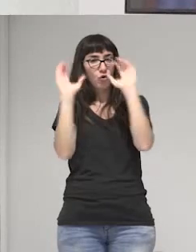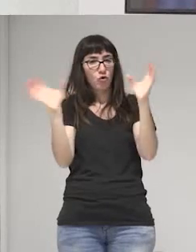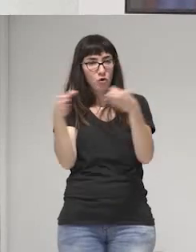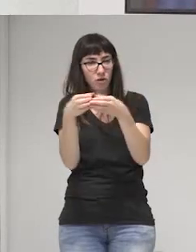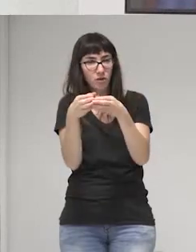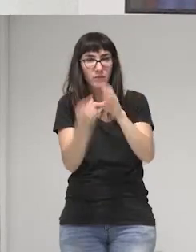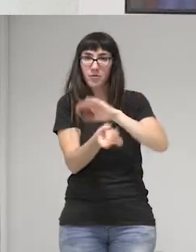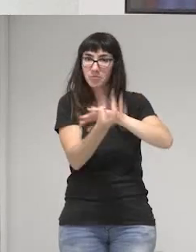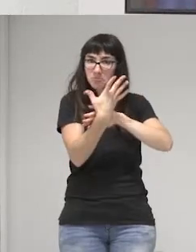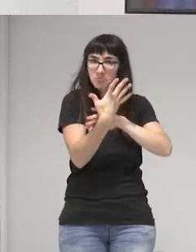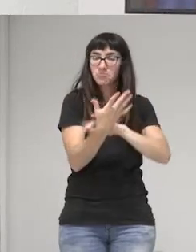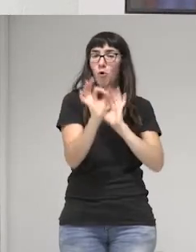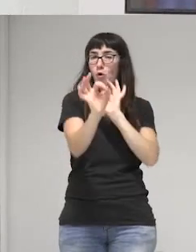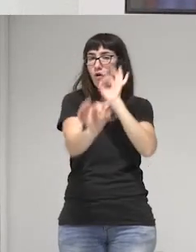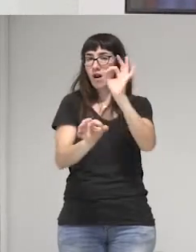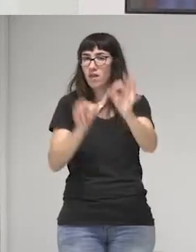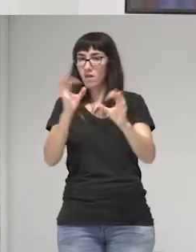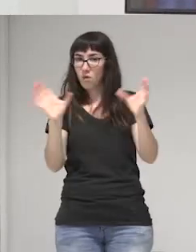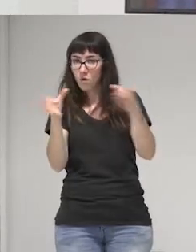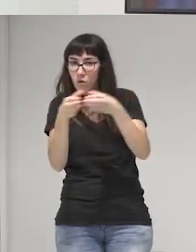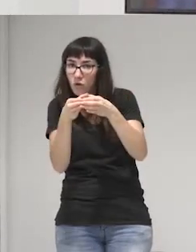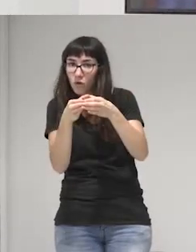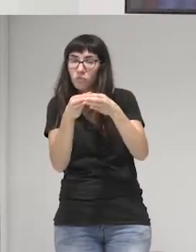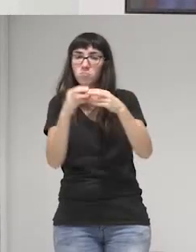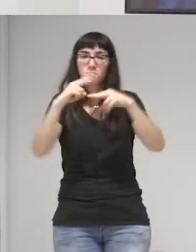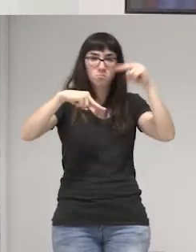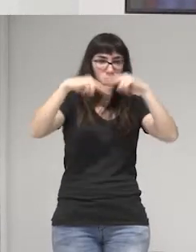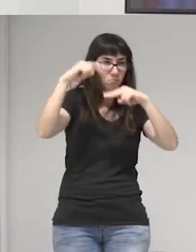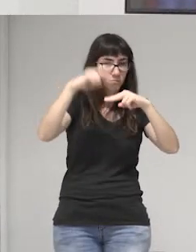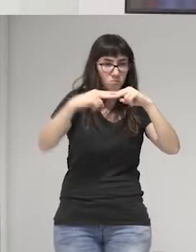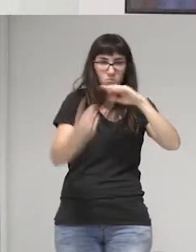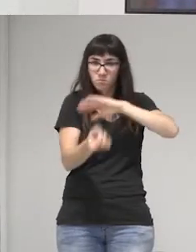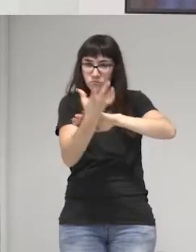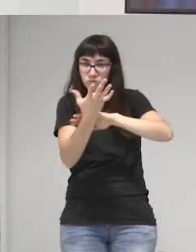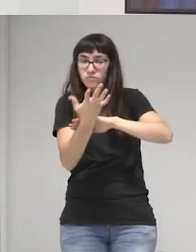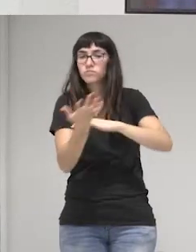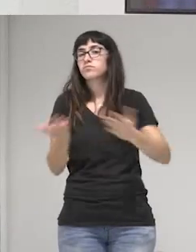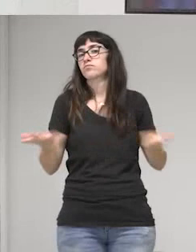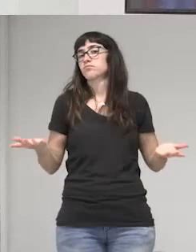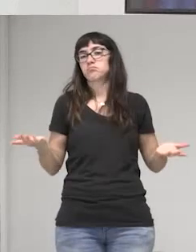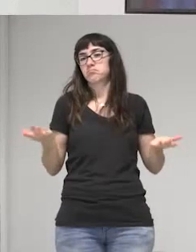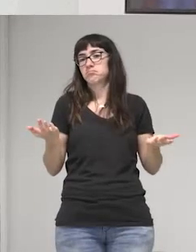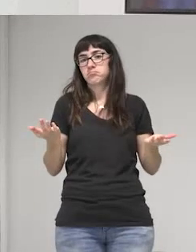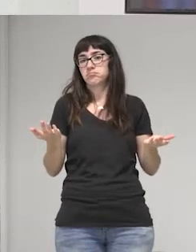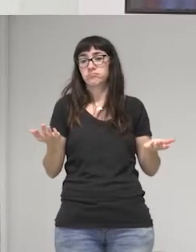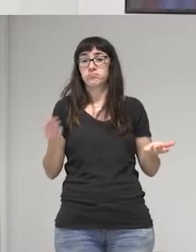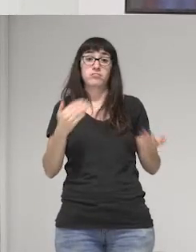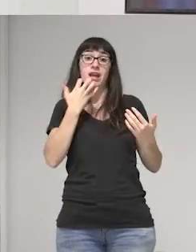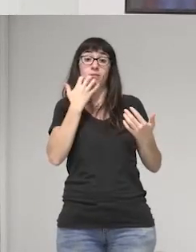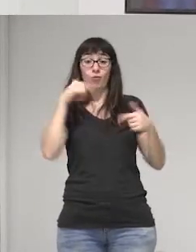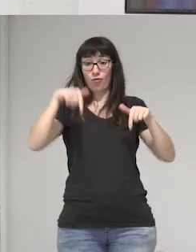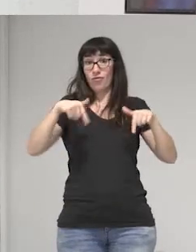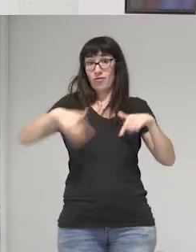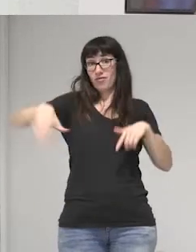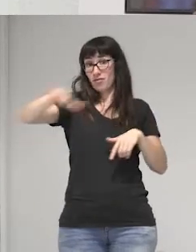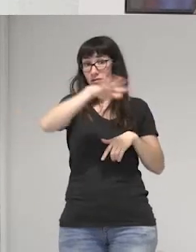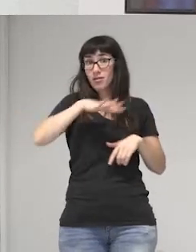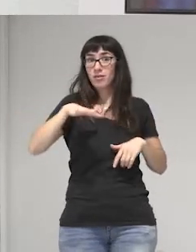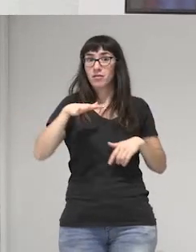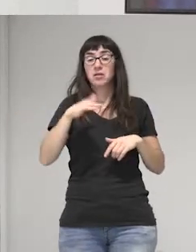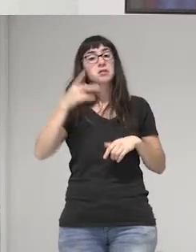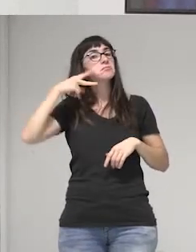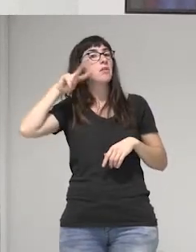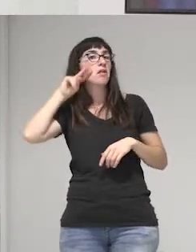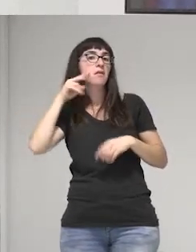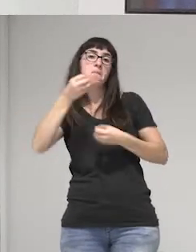organización, de la búsqueda, la articulación, de lo que estamos haciendo aquí, de compartir